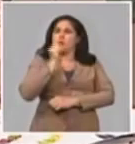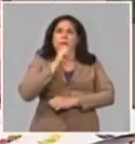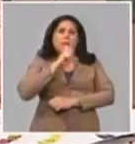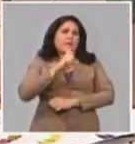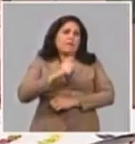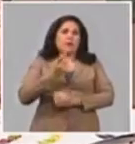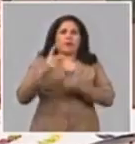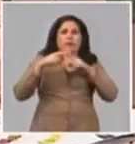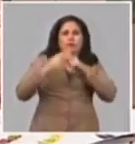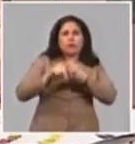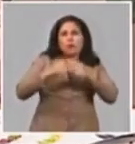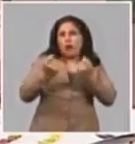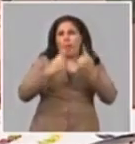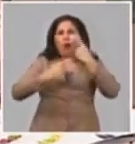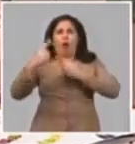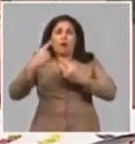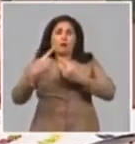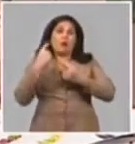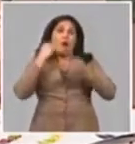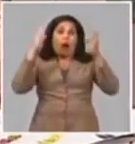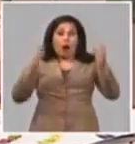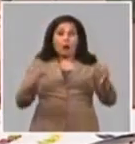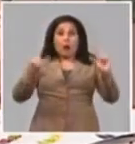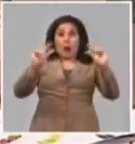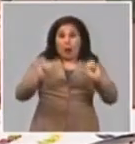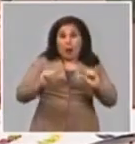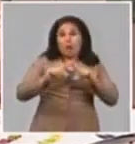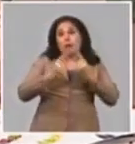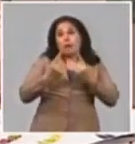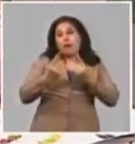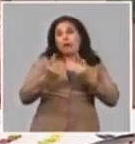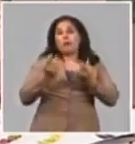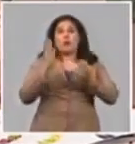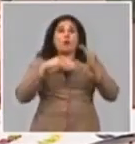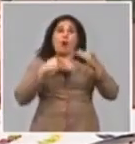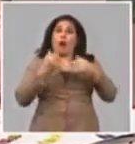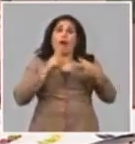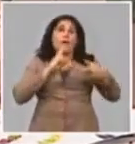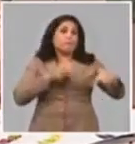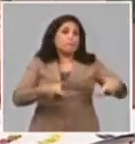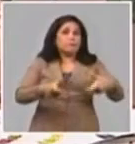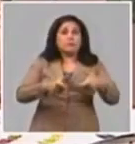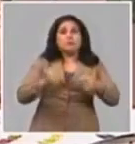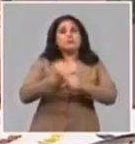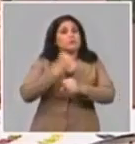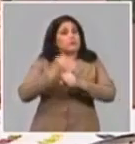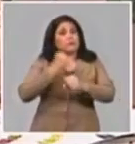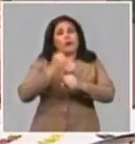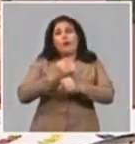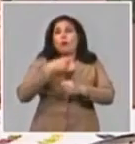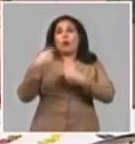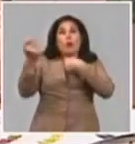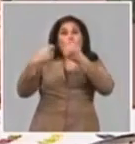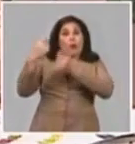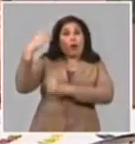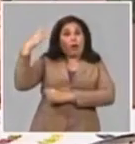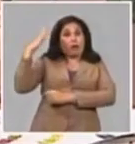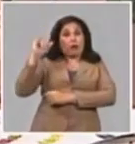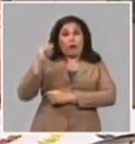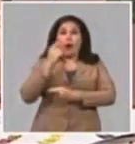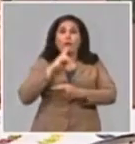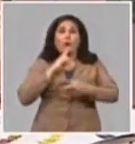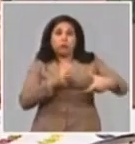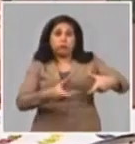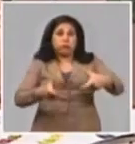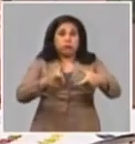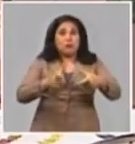en el año, a pesar de que no nos han entrado equipos nuevos, pero se ha hecho un trabajo fuerte con la